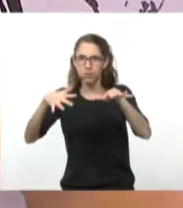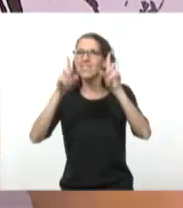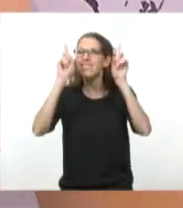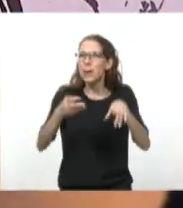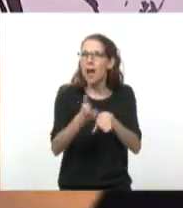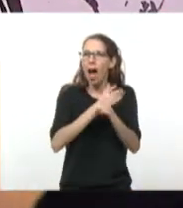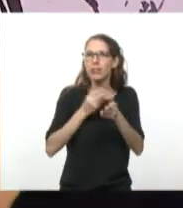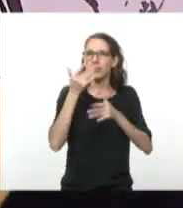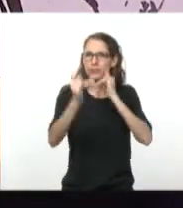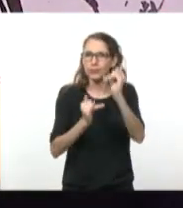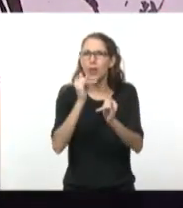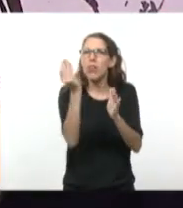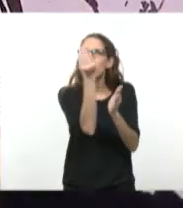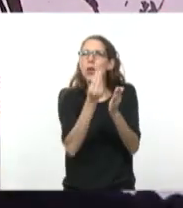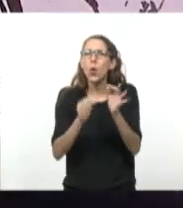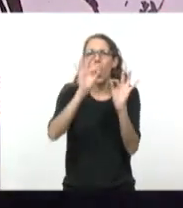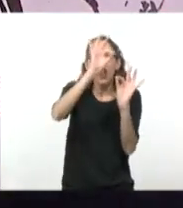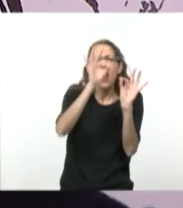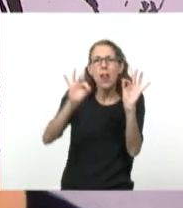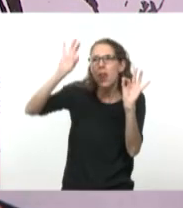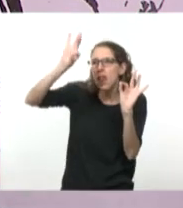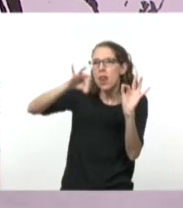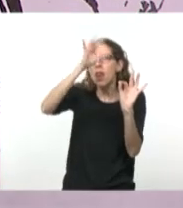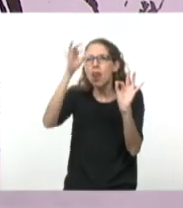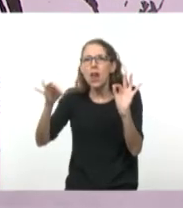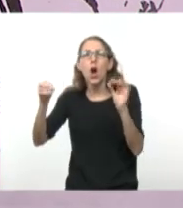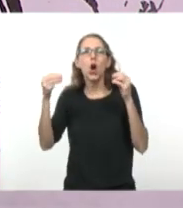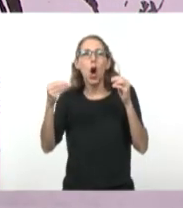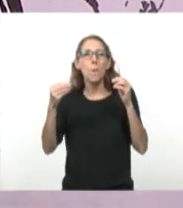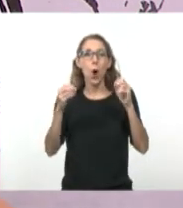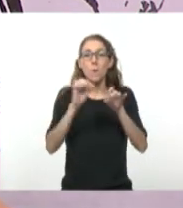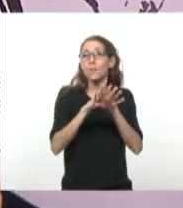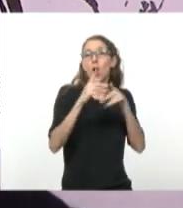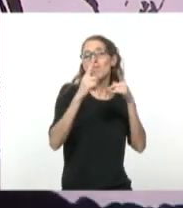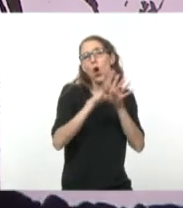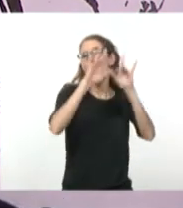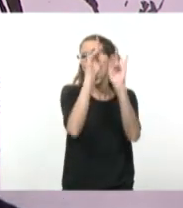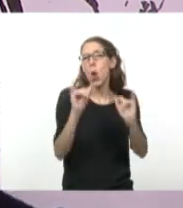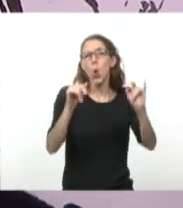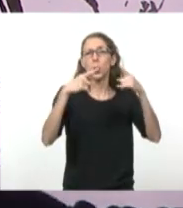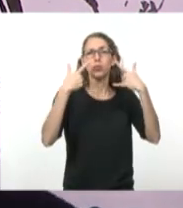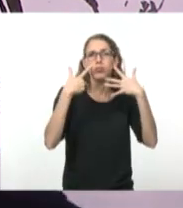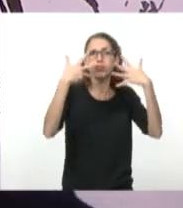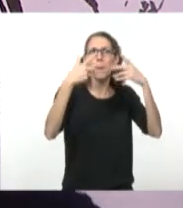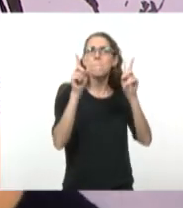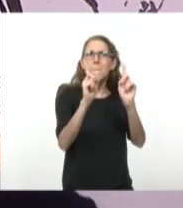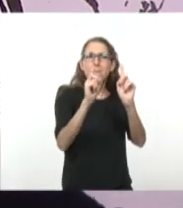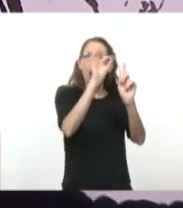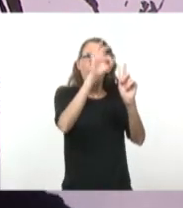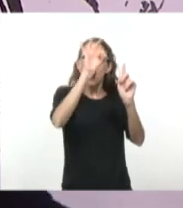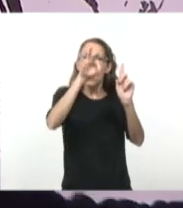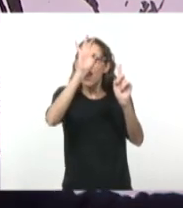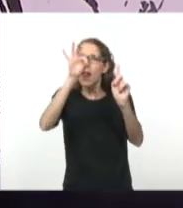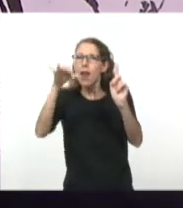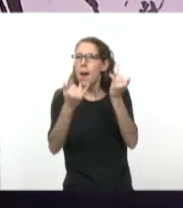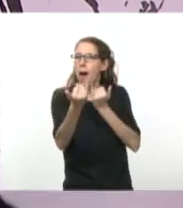que la línea nos sirve para describir cosas dentro del mismo plano de luz. Totalmente. Tenemos todo este plano blanco y líneas que nos